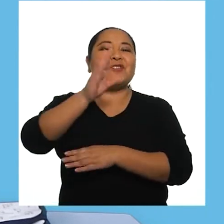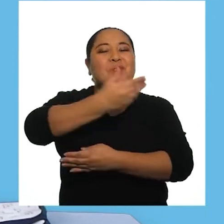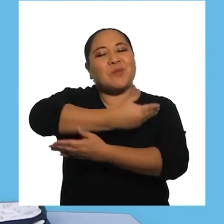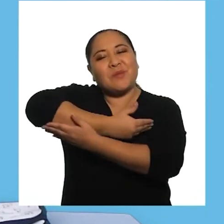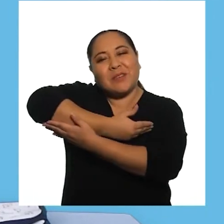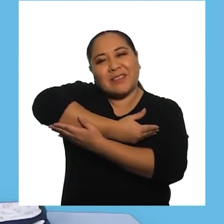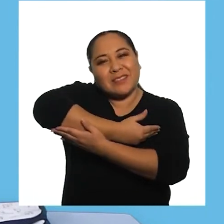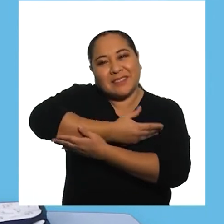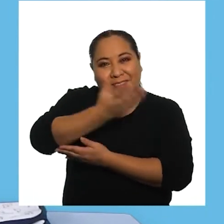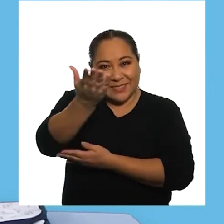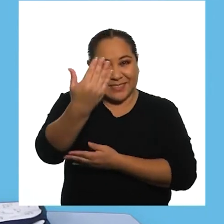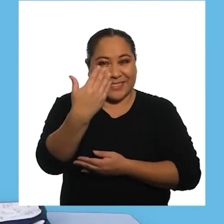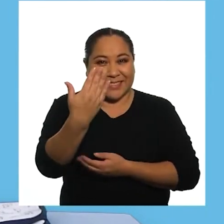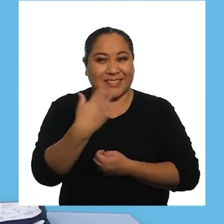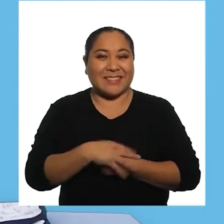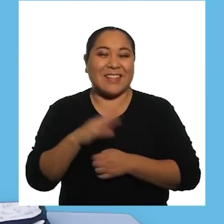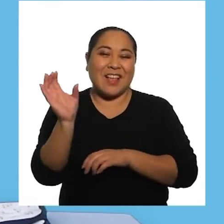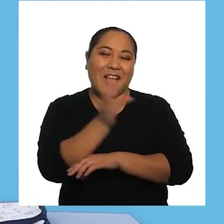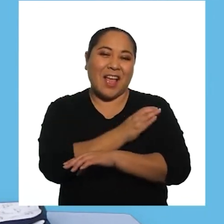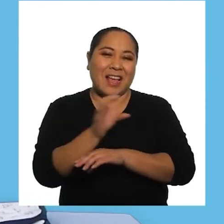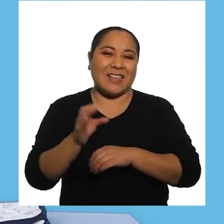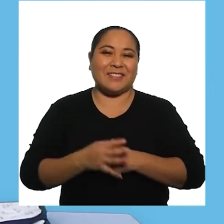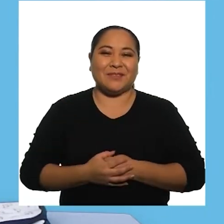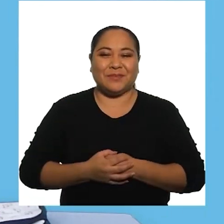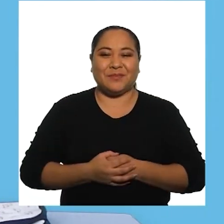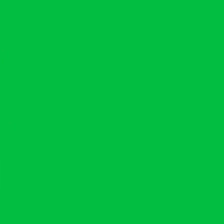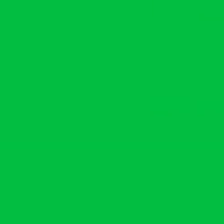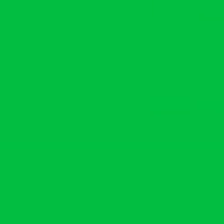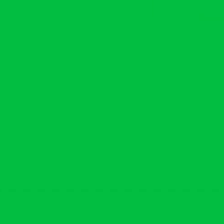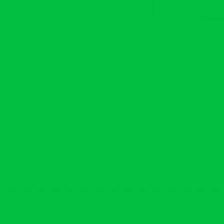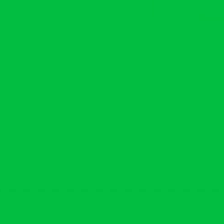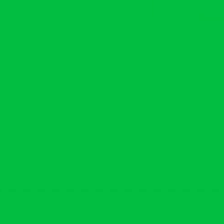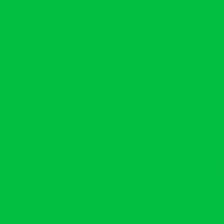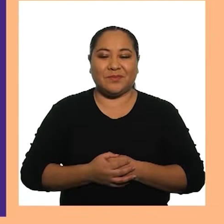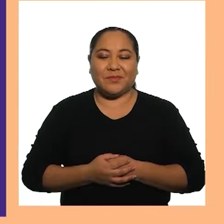canción con su bebé. ¡Adelante con la canción!